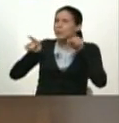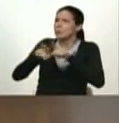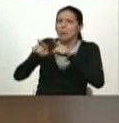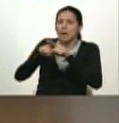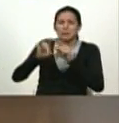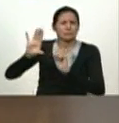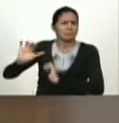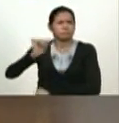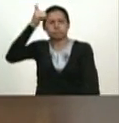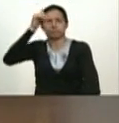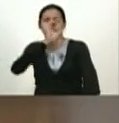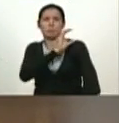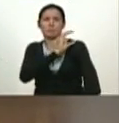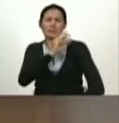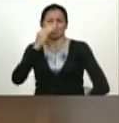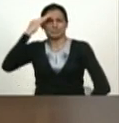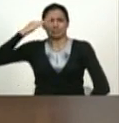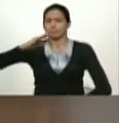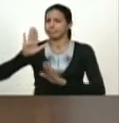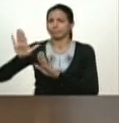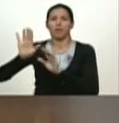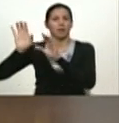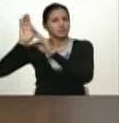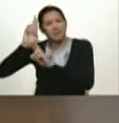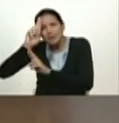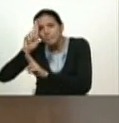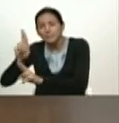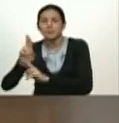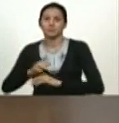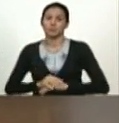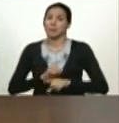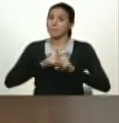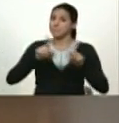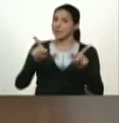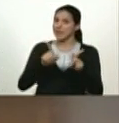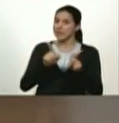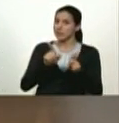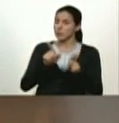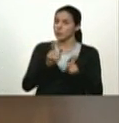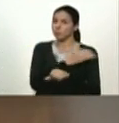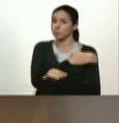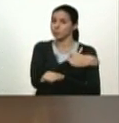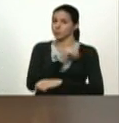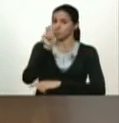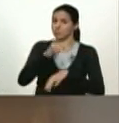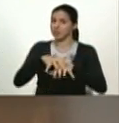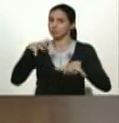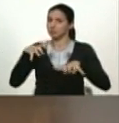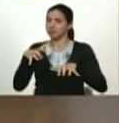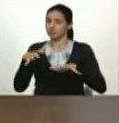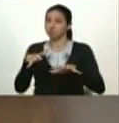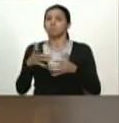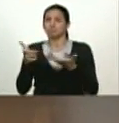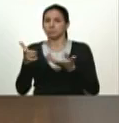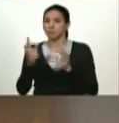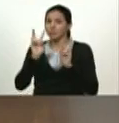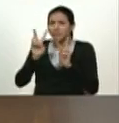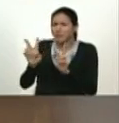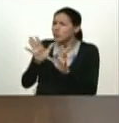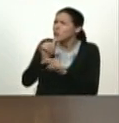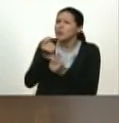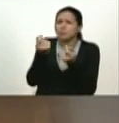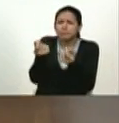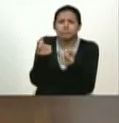Si no tienen un poquito, si tomaron ese poquito de poder ahí en la Asamblea Nacional, y no tienen un poquito de